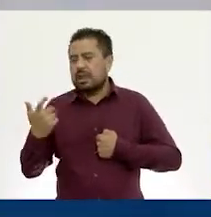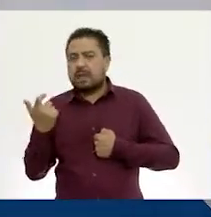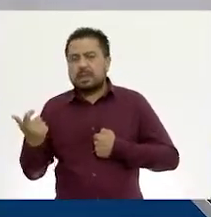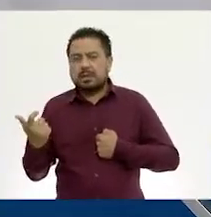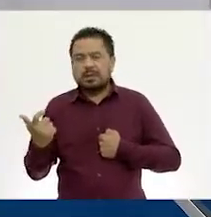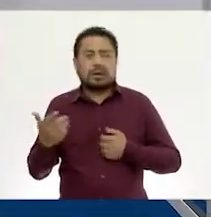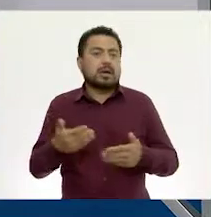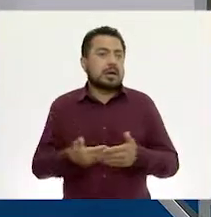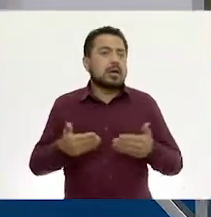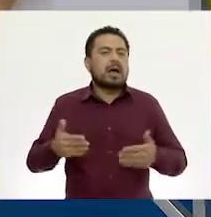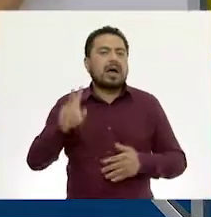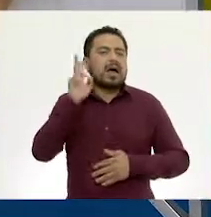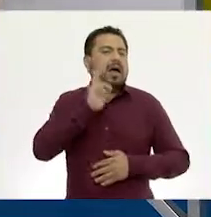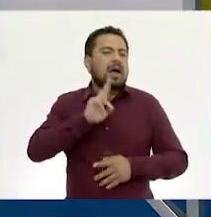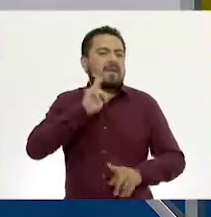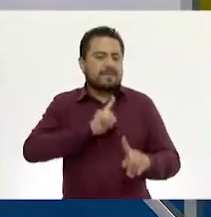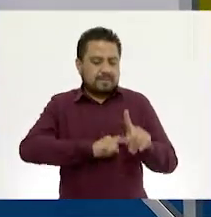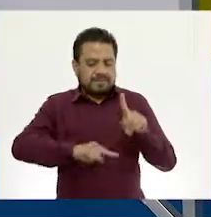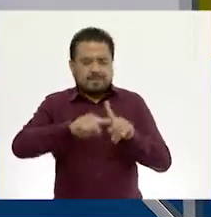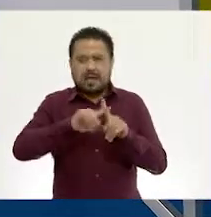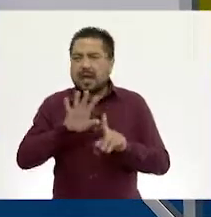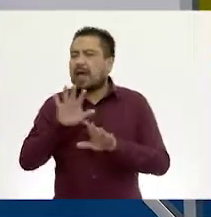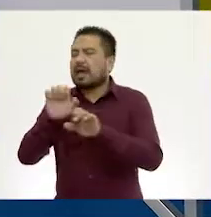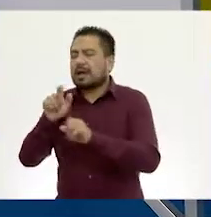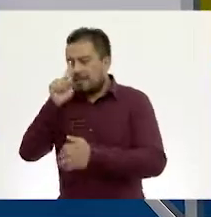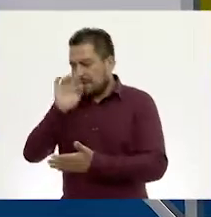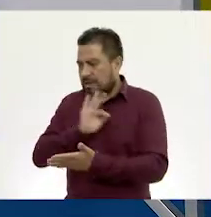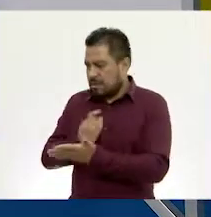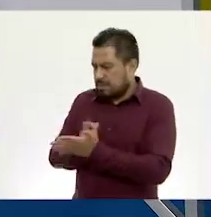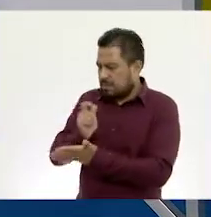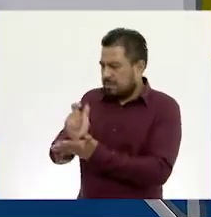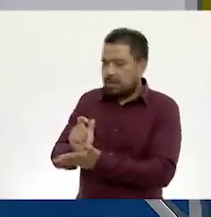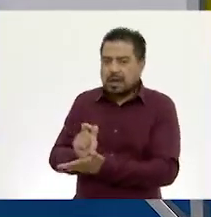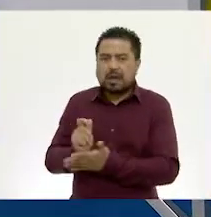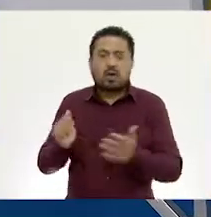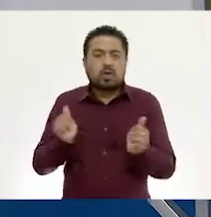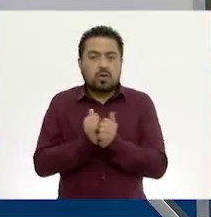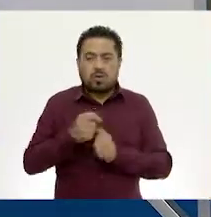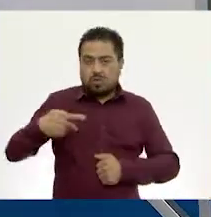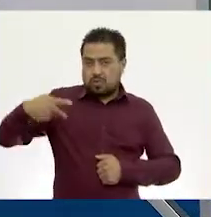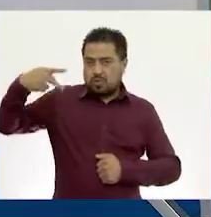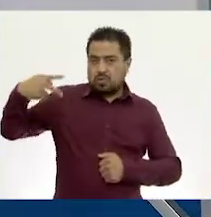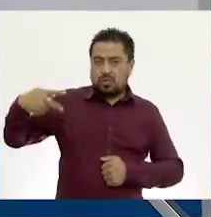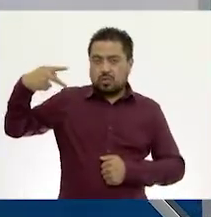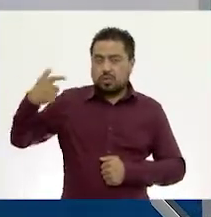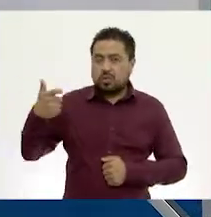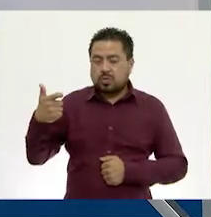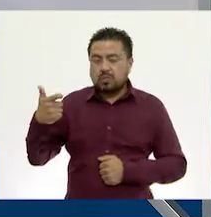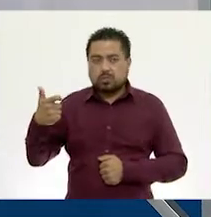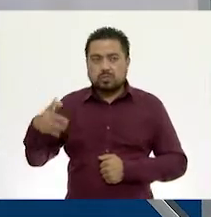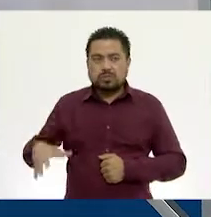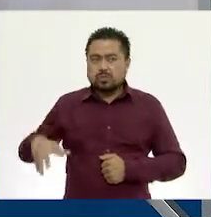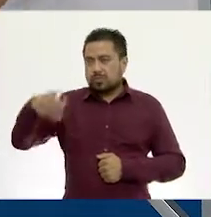Entonces, vamos a ver si le alcanza o no para pagar. Ya con los dos costos con descuento.